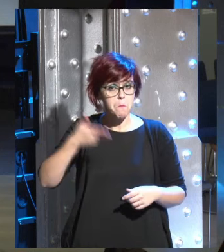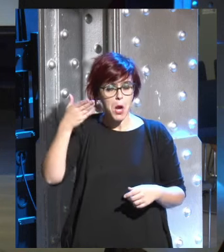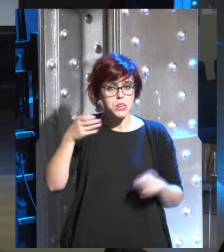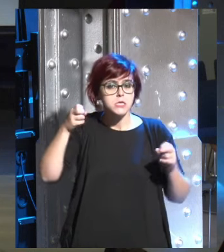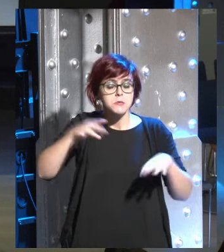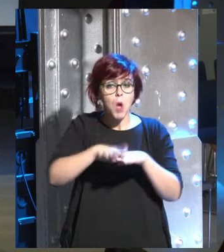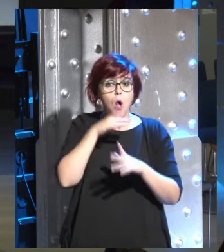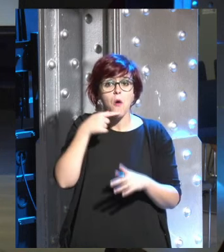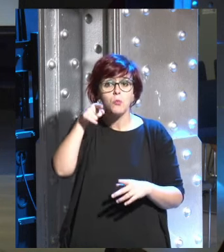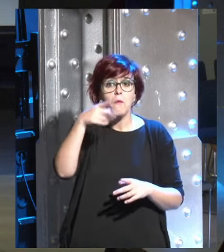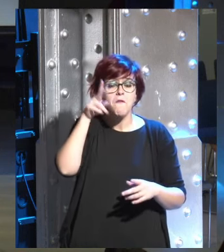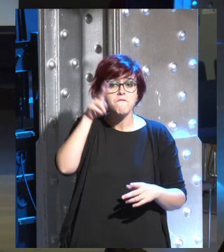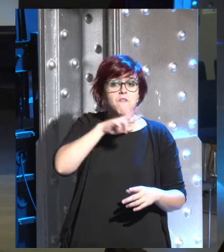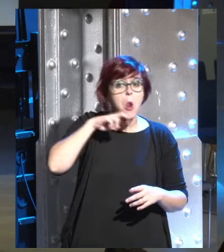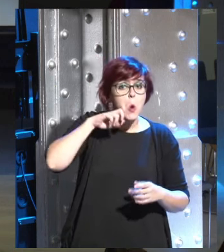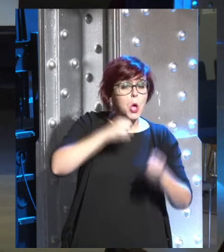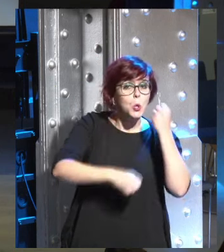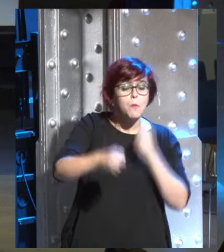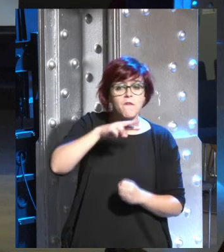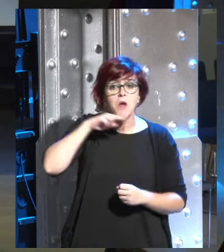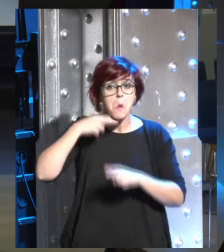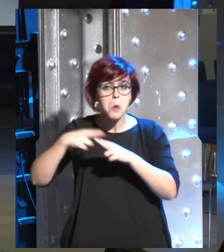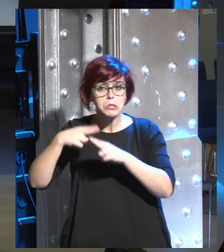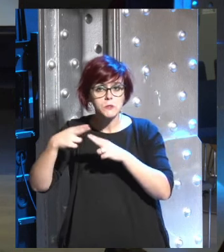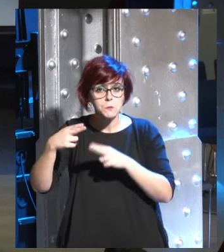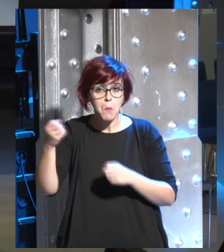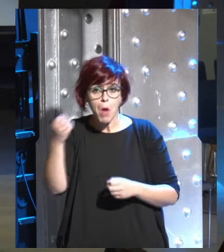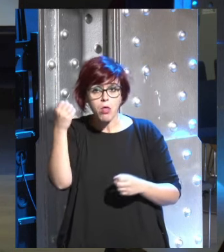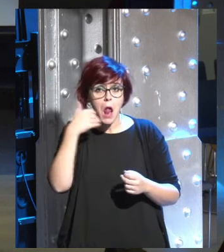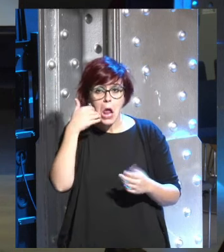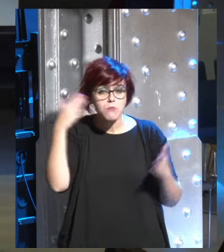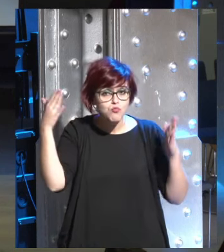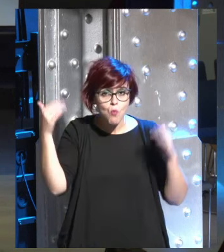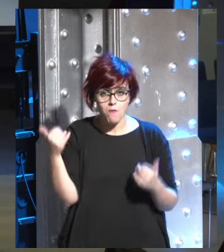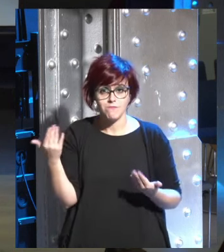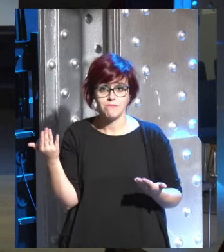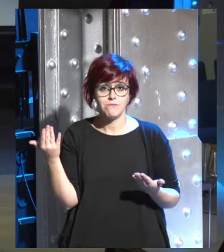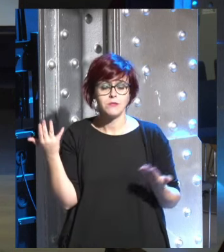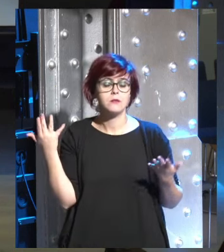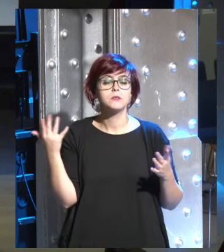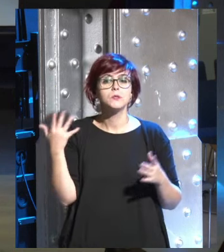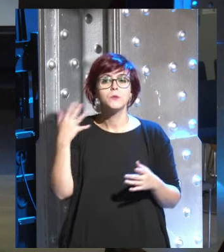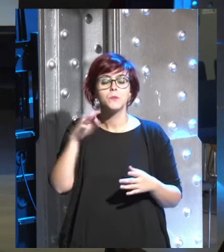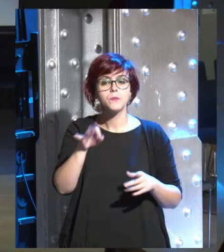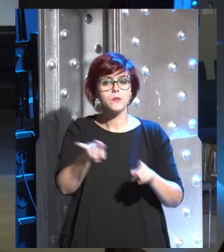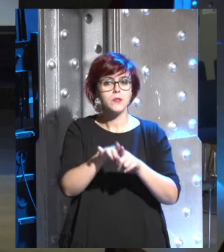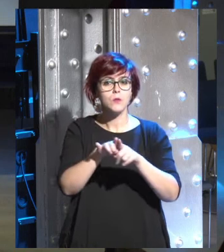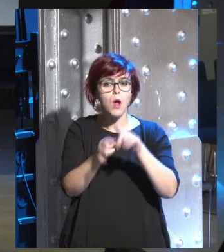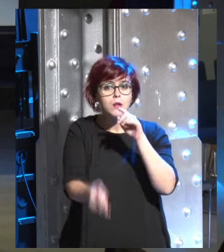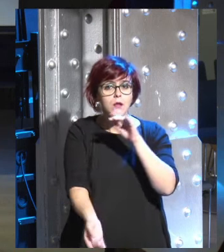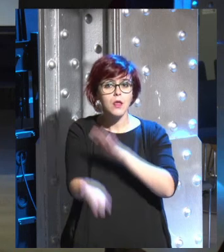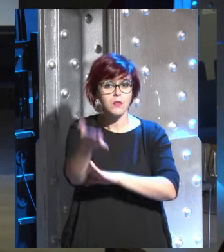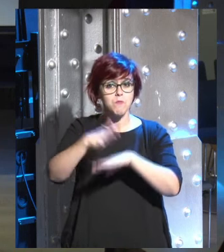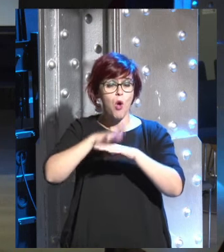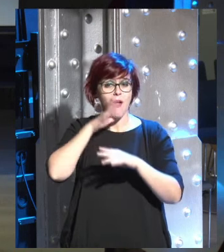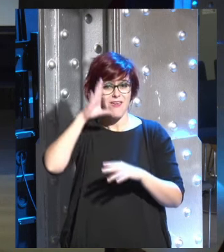económica ni tampoco poder político esto podría ocurrir debido a la aparición de